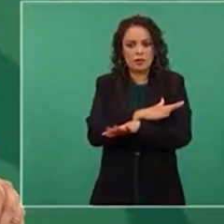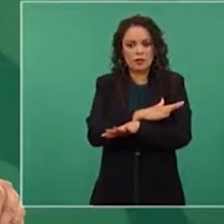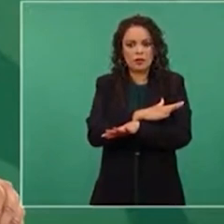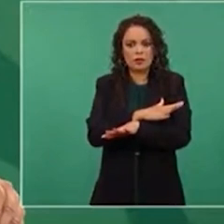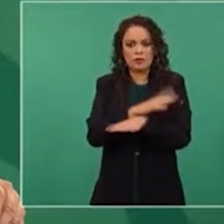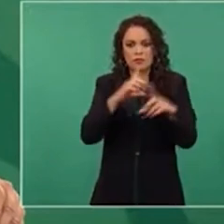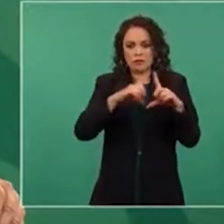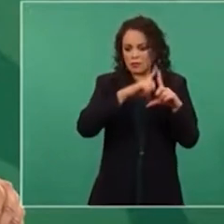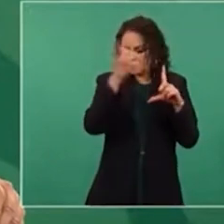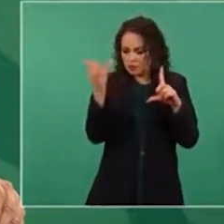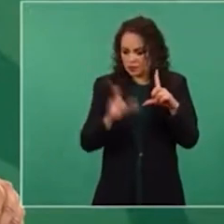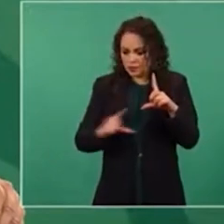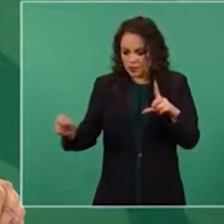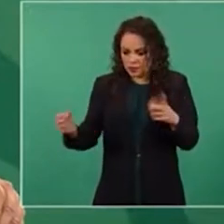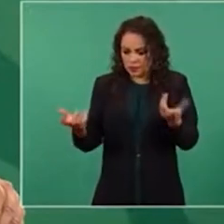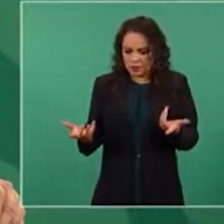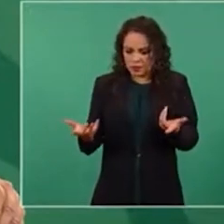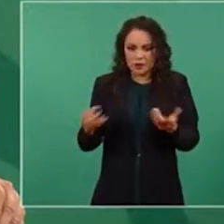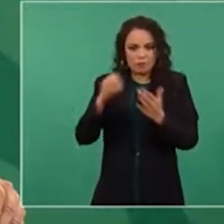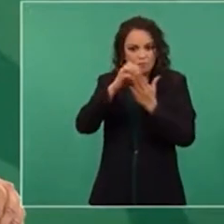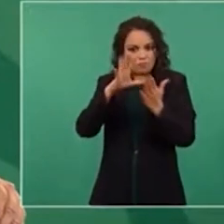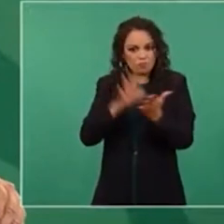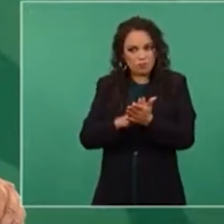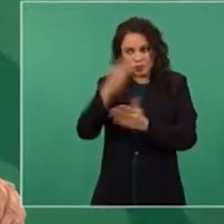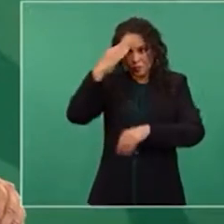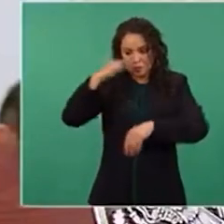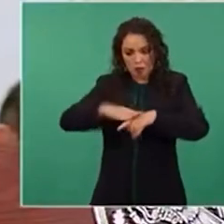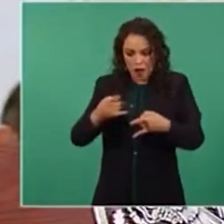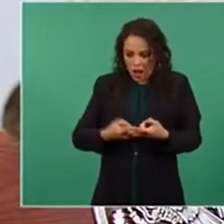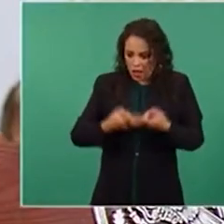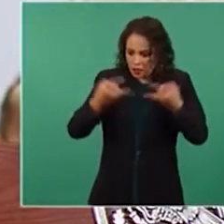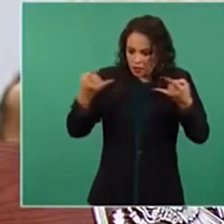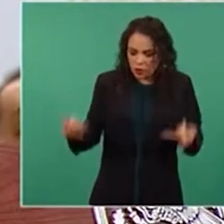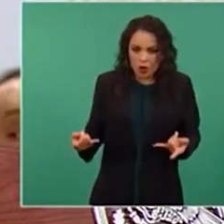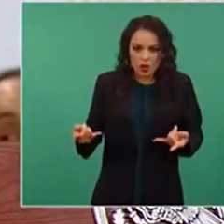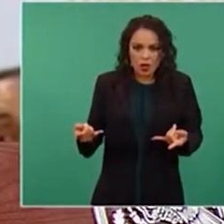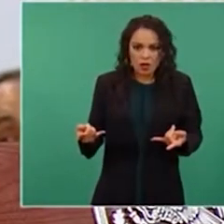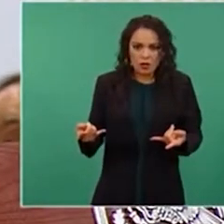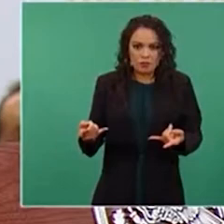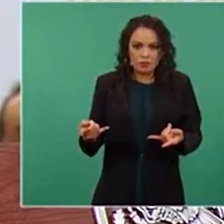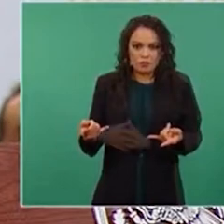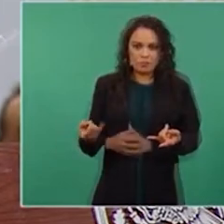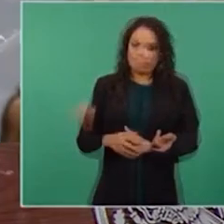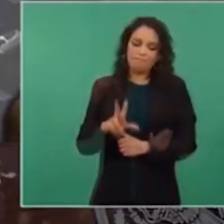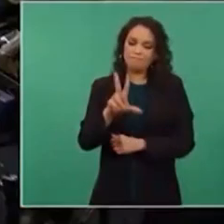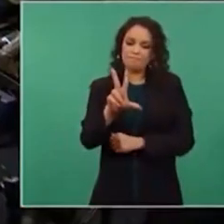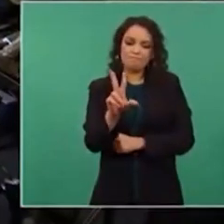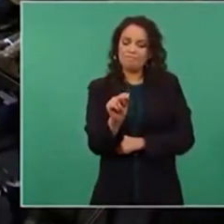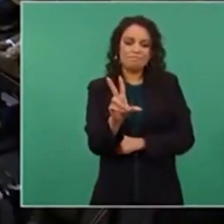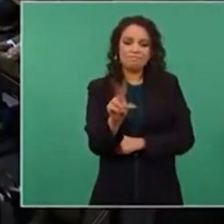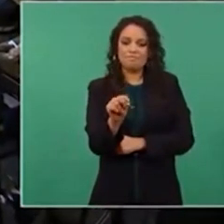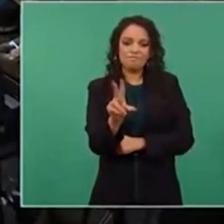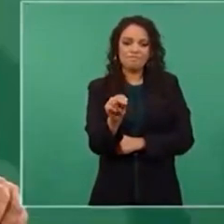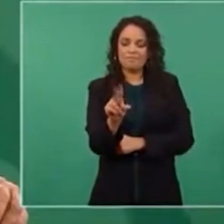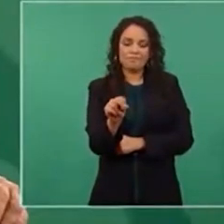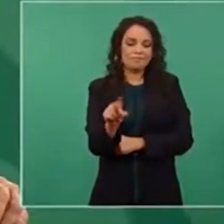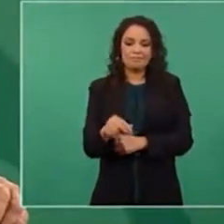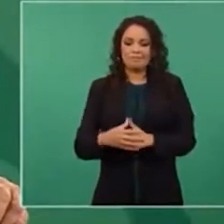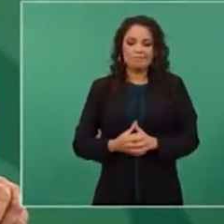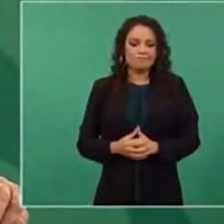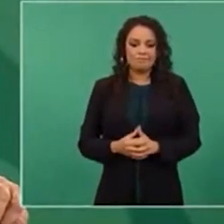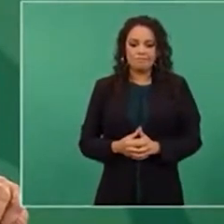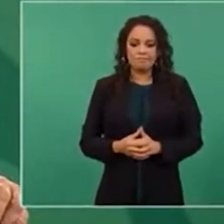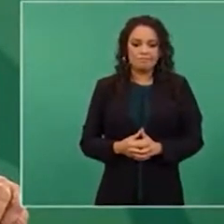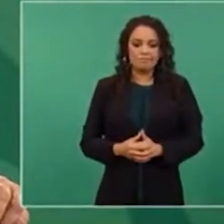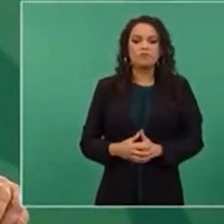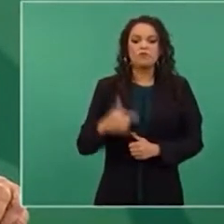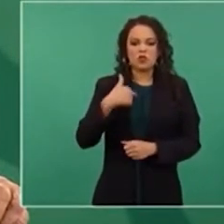mediocre. Yo creo que nosotros vamos